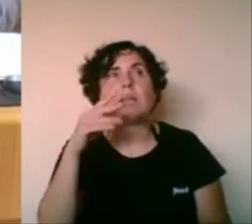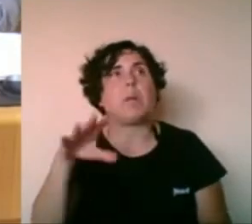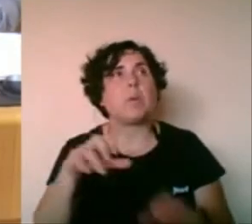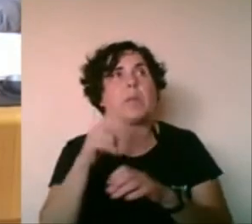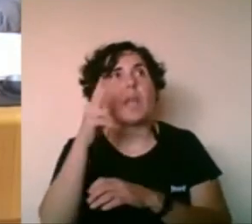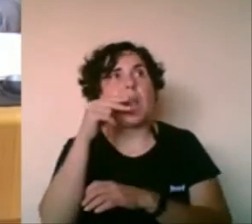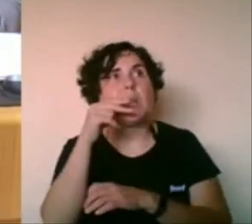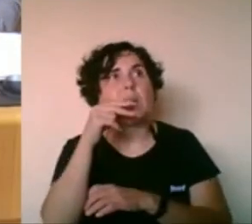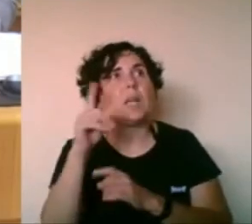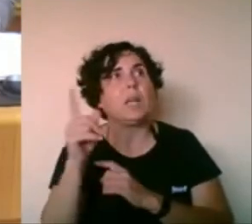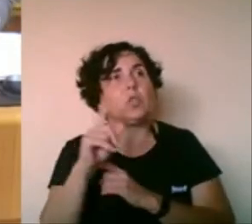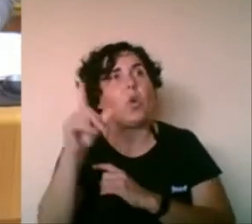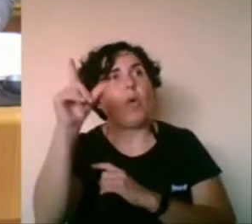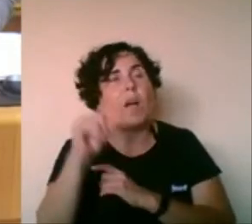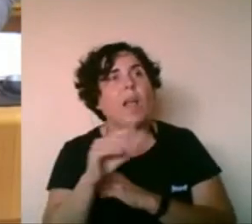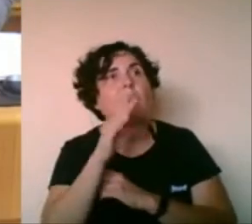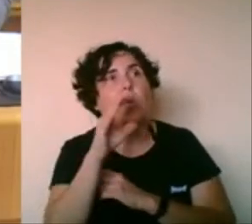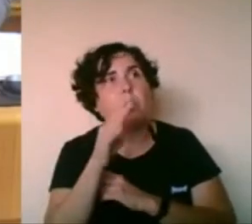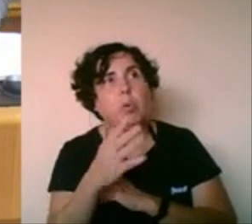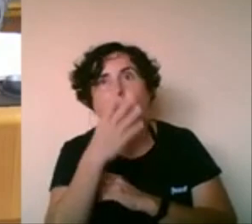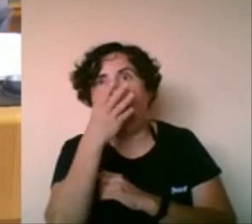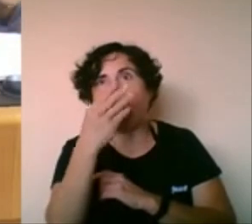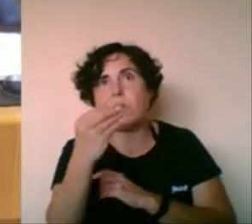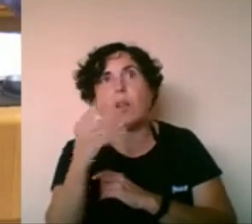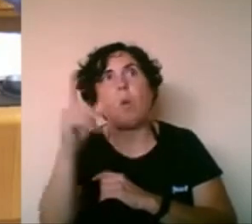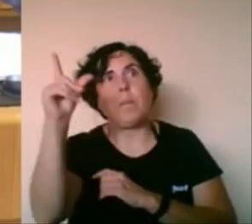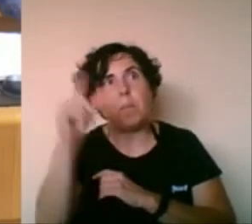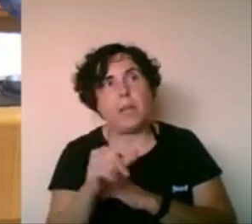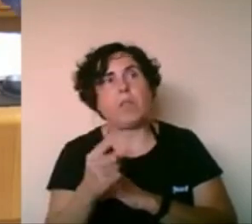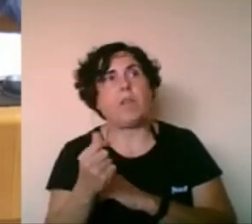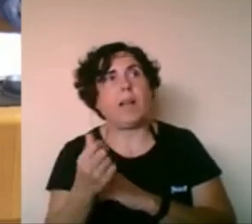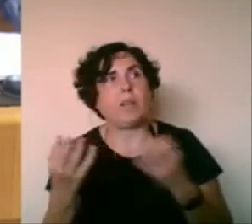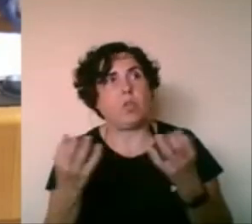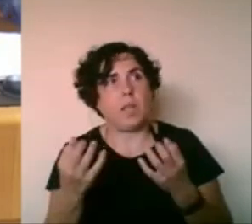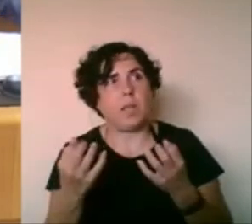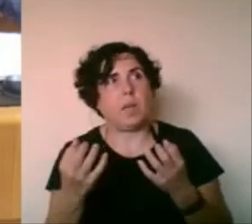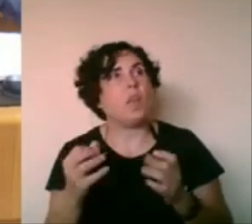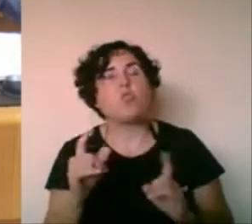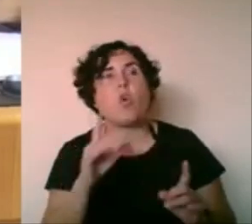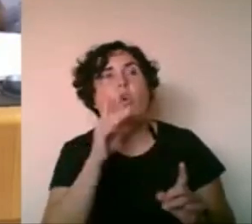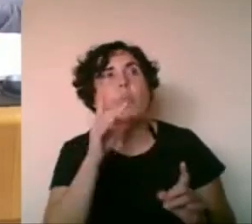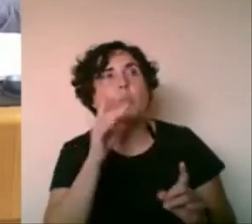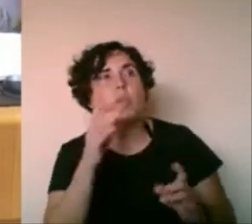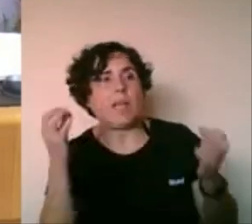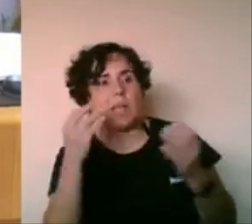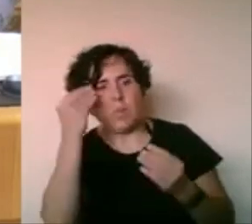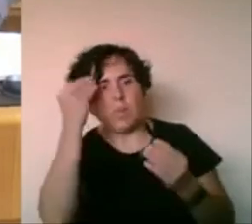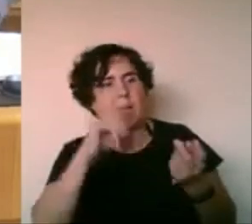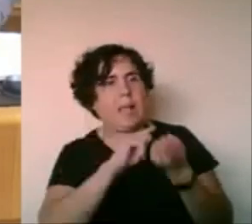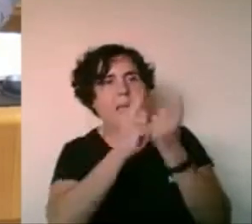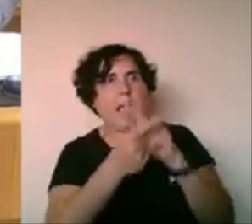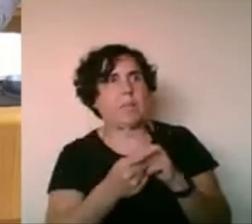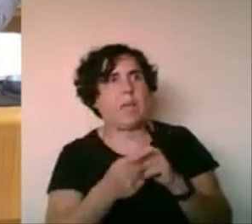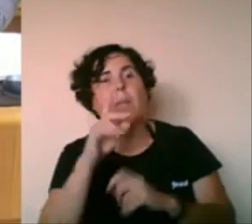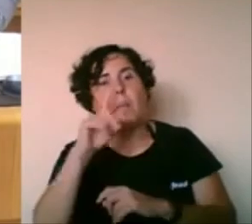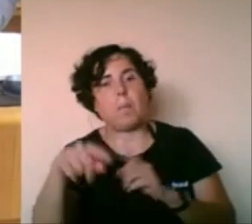con esos aves de low cost, por qué no se toma una en consideración rápida ese cambio de estación y vuelve a